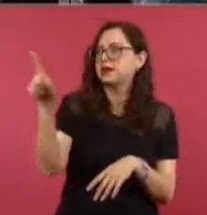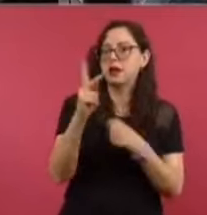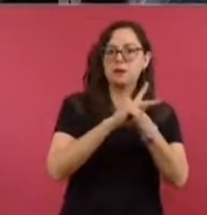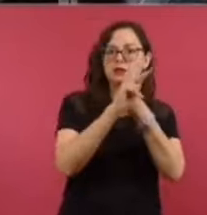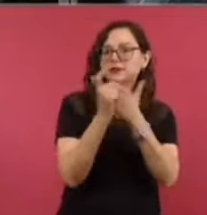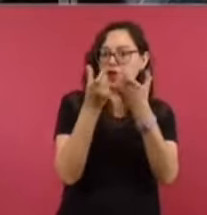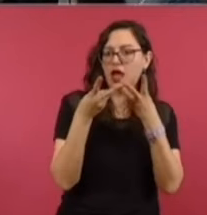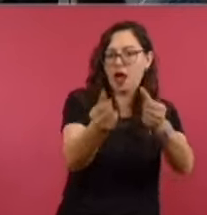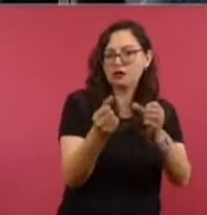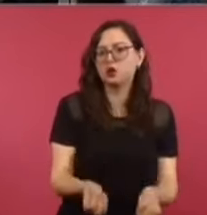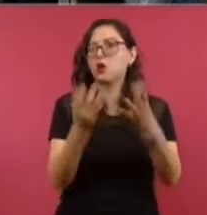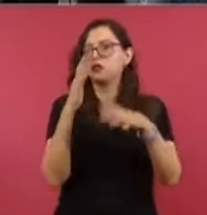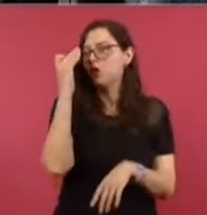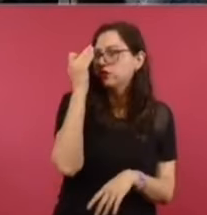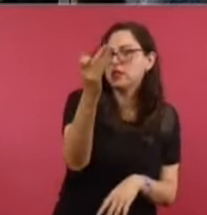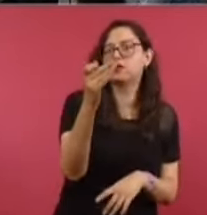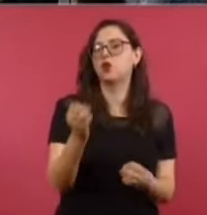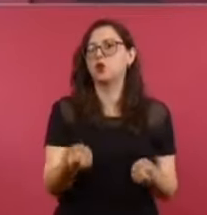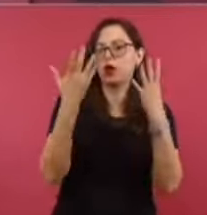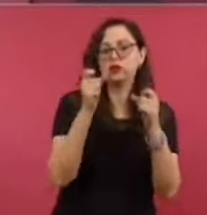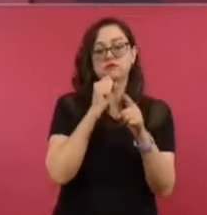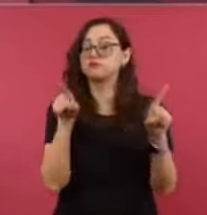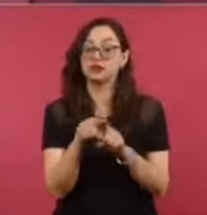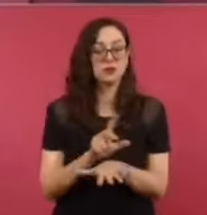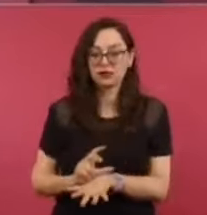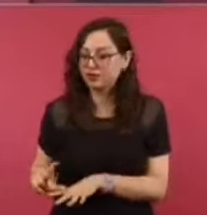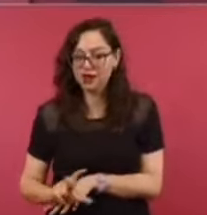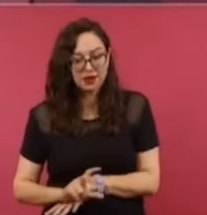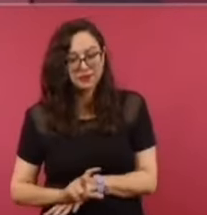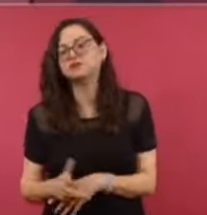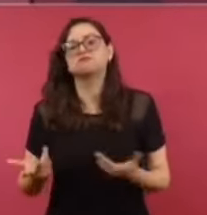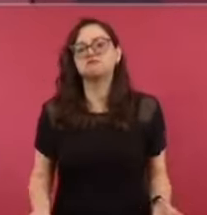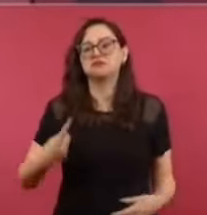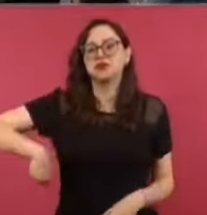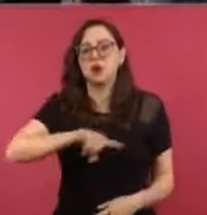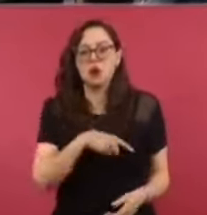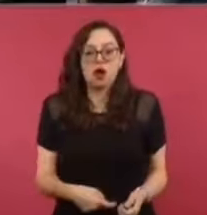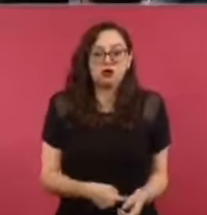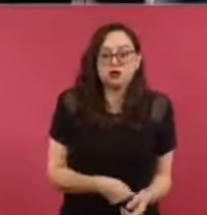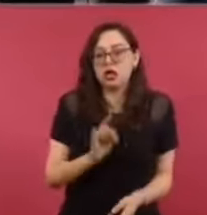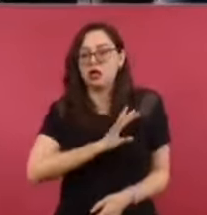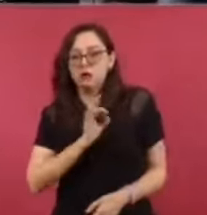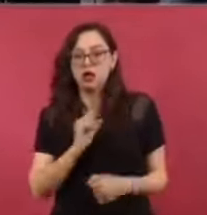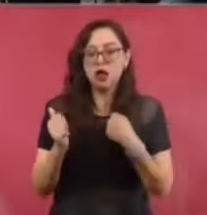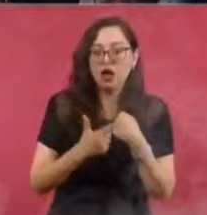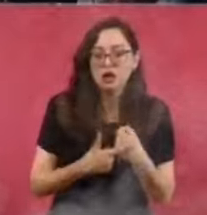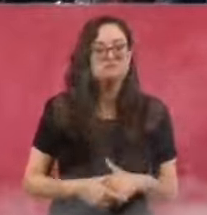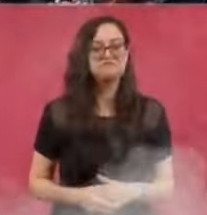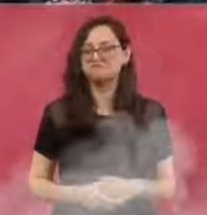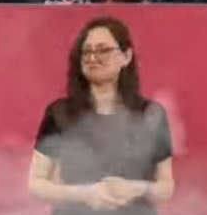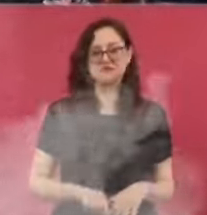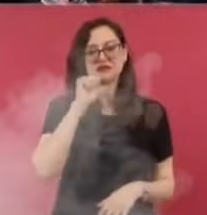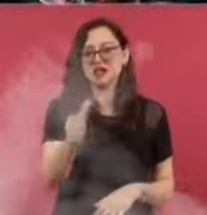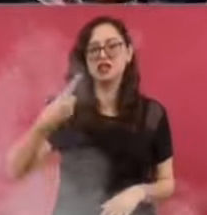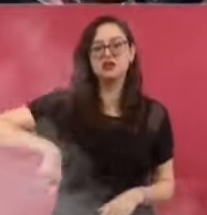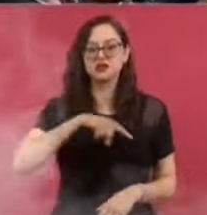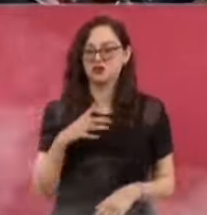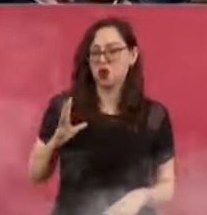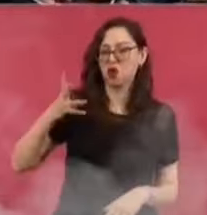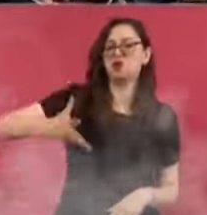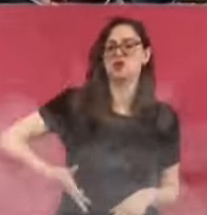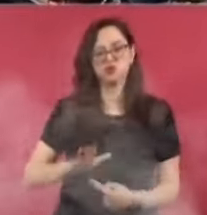en cuánto tiempo. Lo mismo con el Tren Maya, no tenemos nada que ocultar, al contrario, nos sentimos